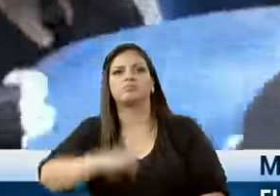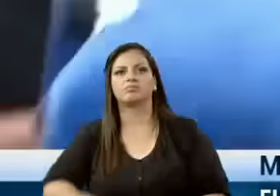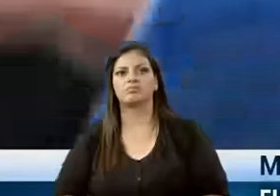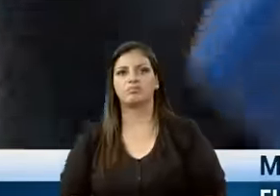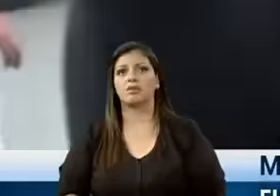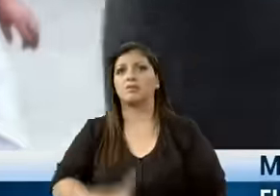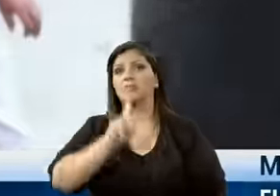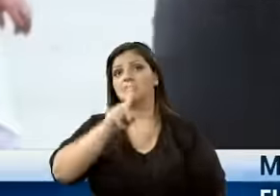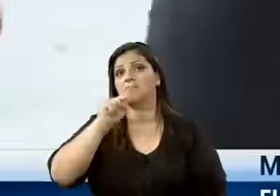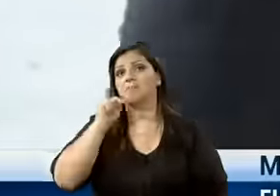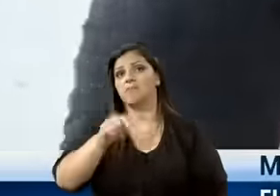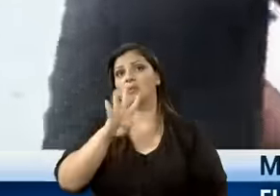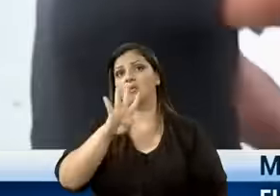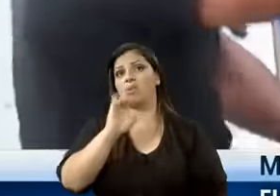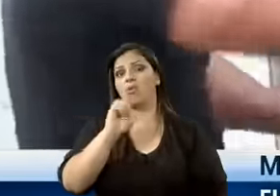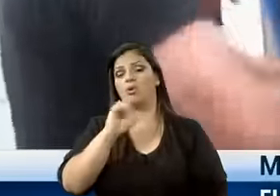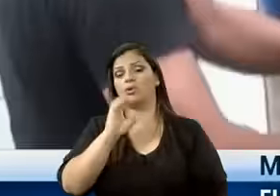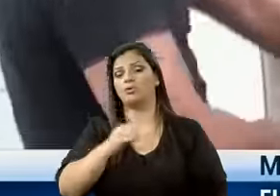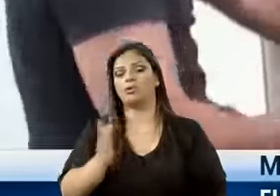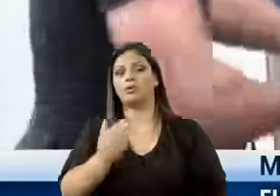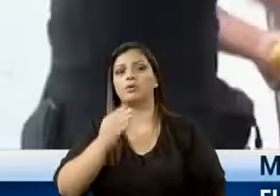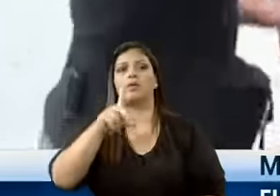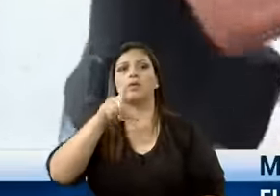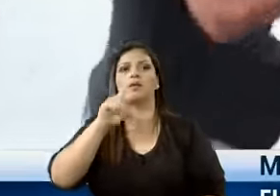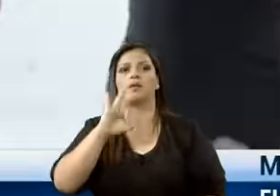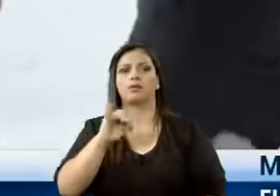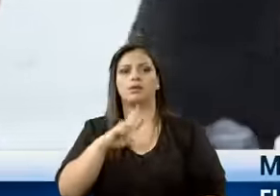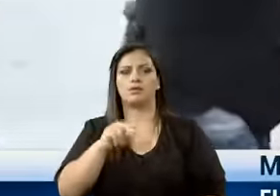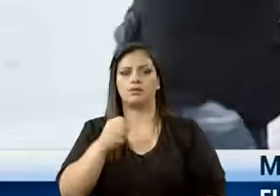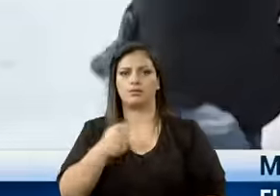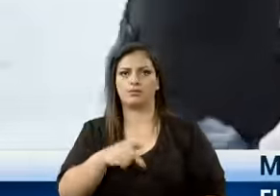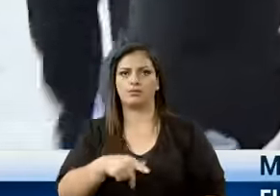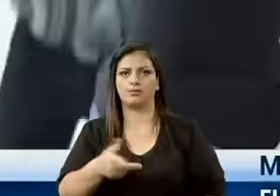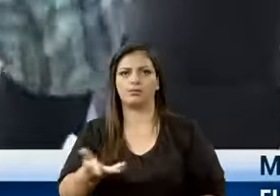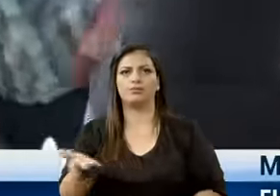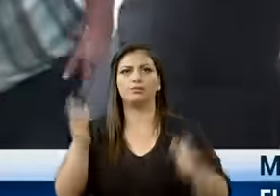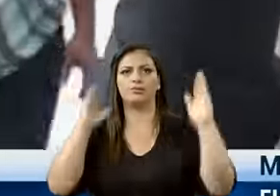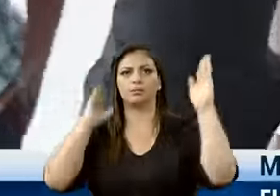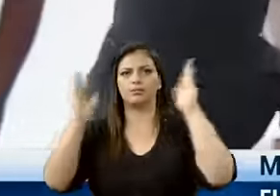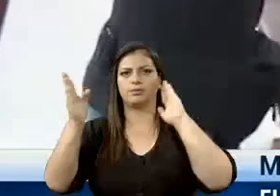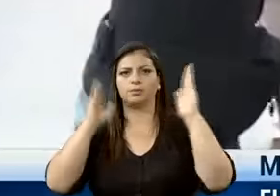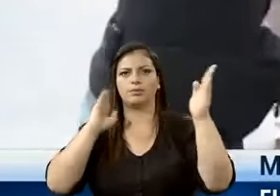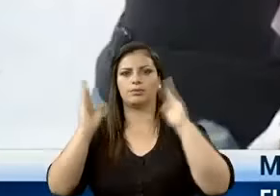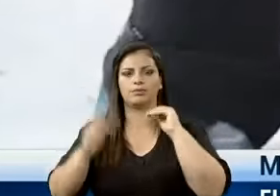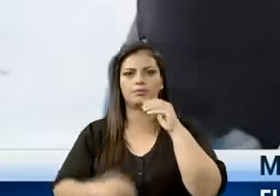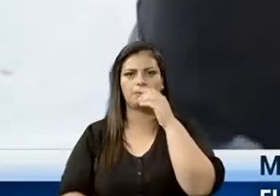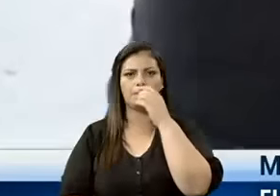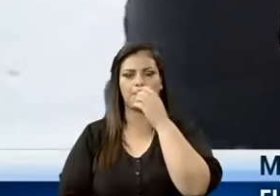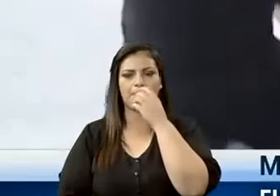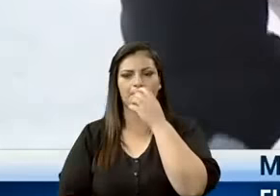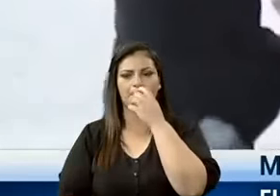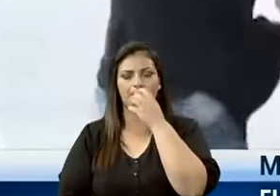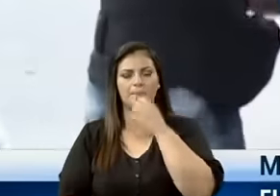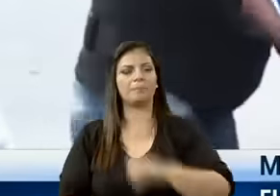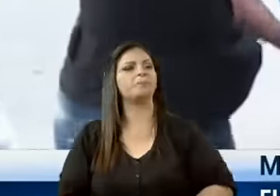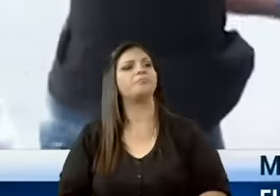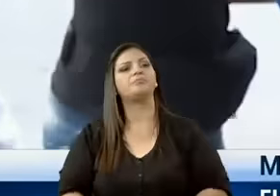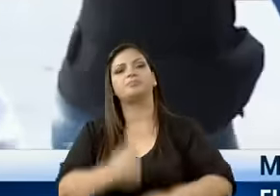1.400 litros que transportaban en un camión por el centro de Babaoyo. El objetivo es tratar de